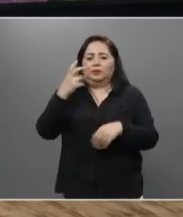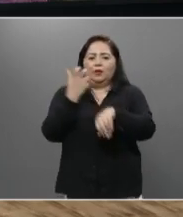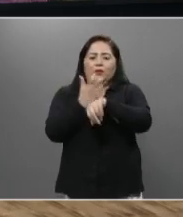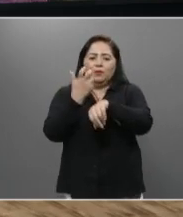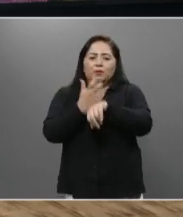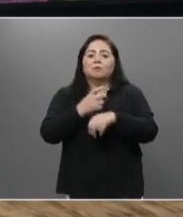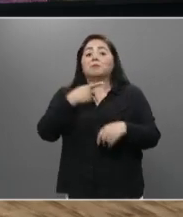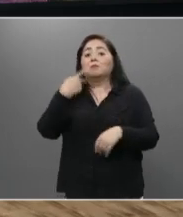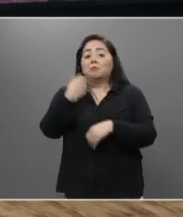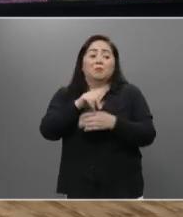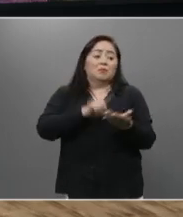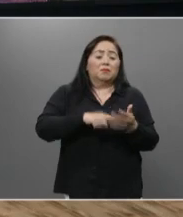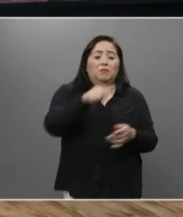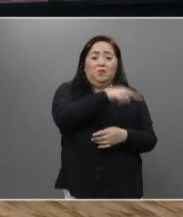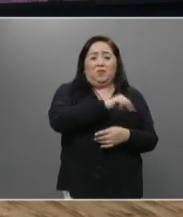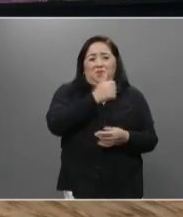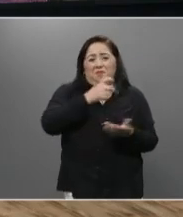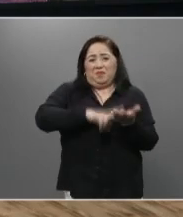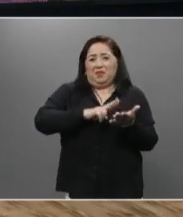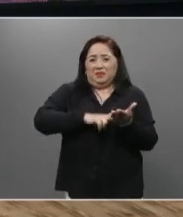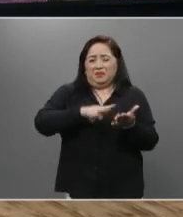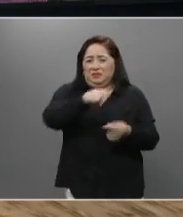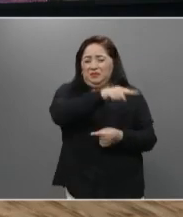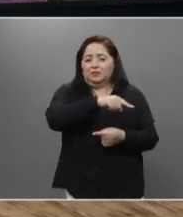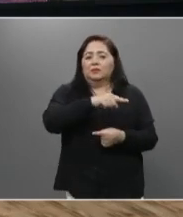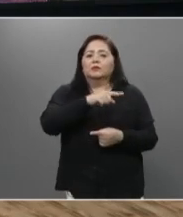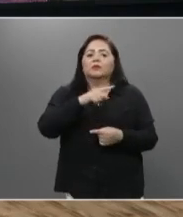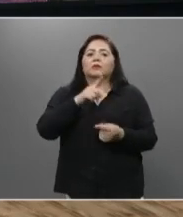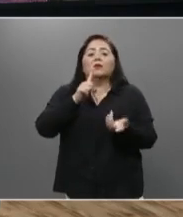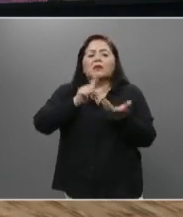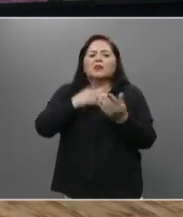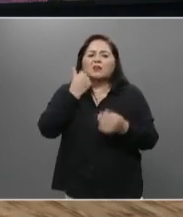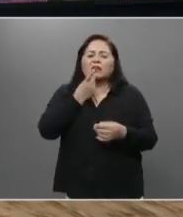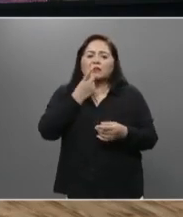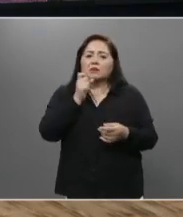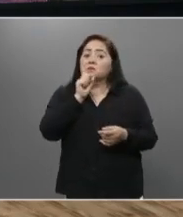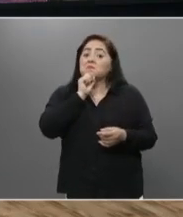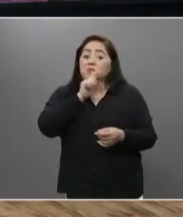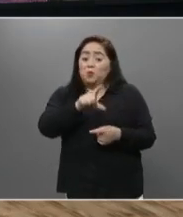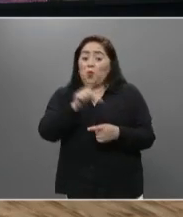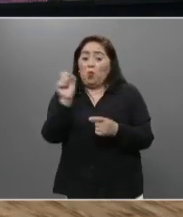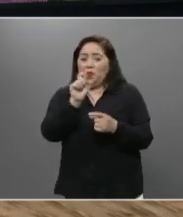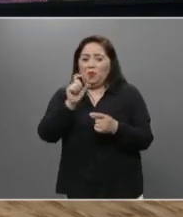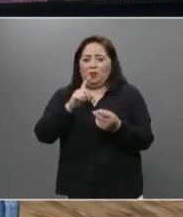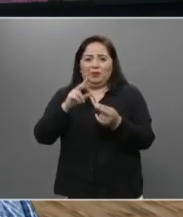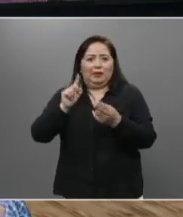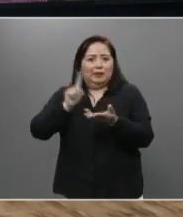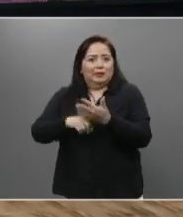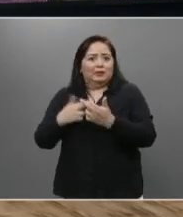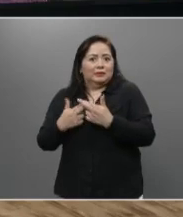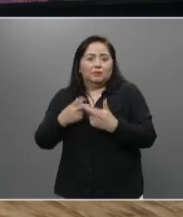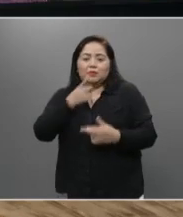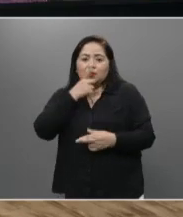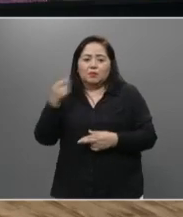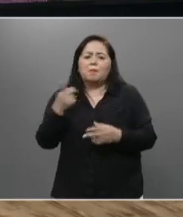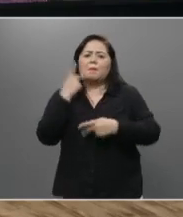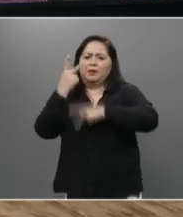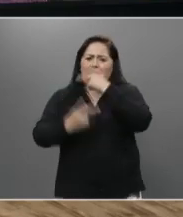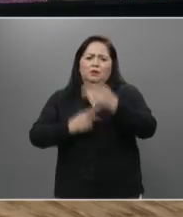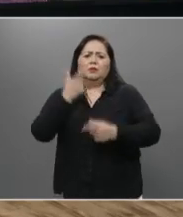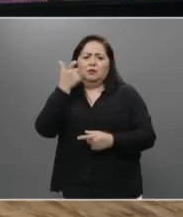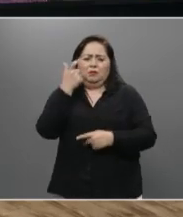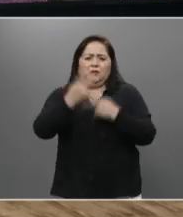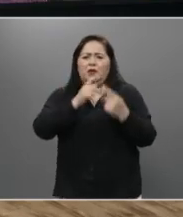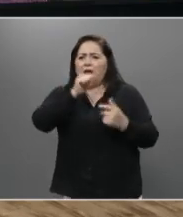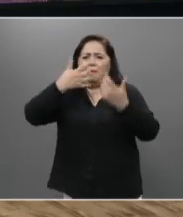estadounidense, mientras que los precios de las acciones en Wall Street, incluso después de que la Reserva Federal dijo que prestará dinero